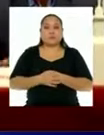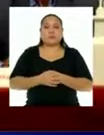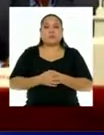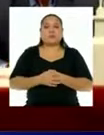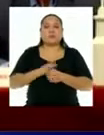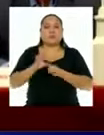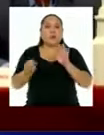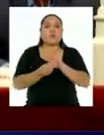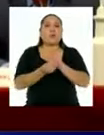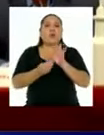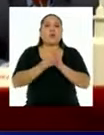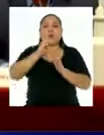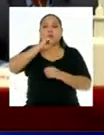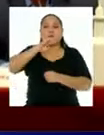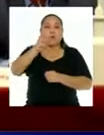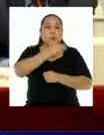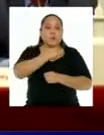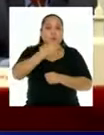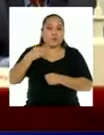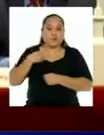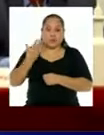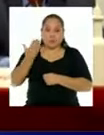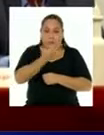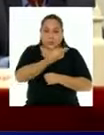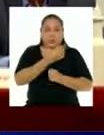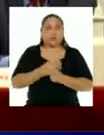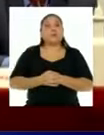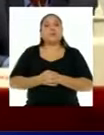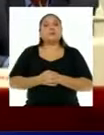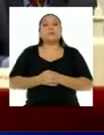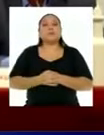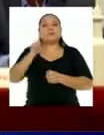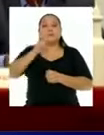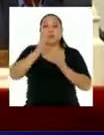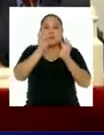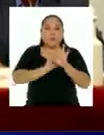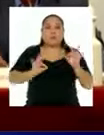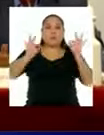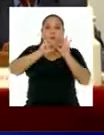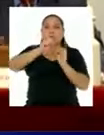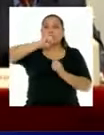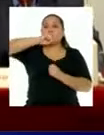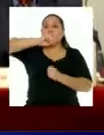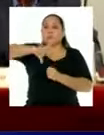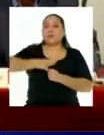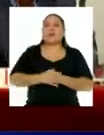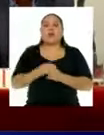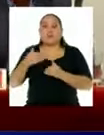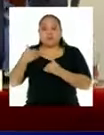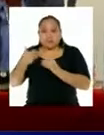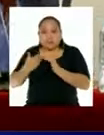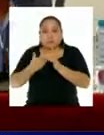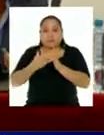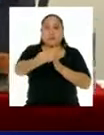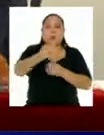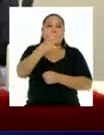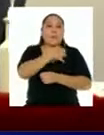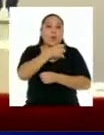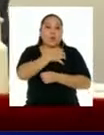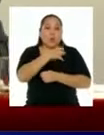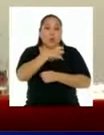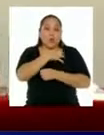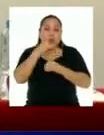Sí, complementando lo que dijo la ministra Solángel, es importante señalar que en el transcurso de mayo, mayo es el